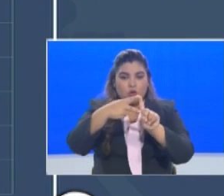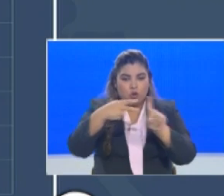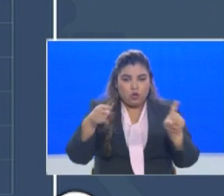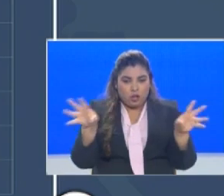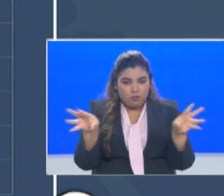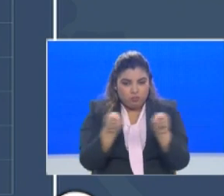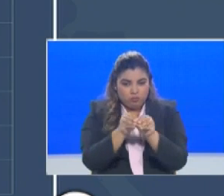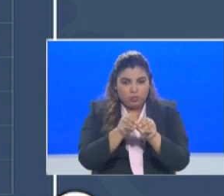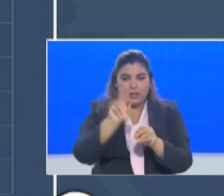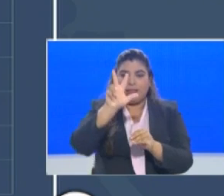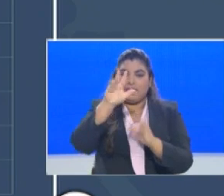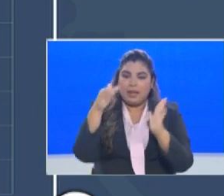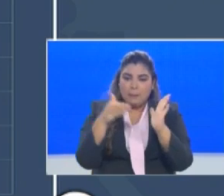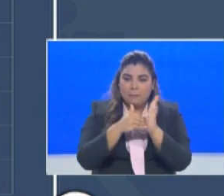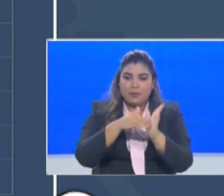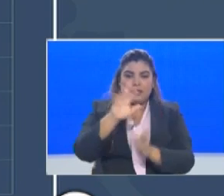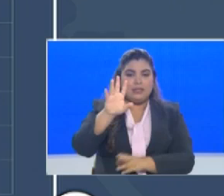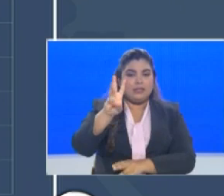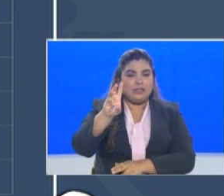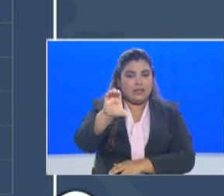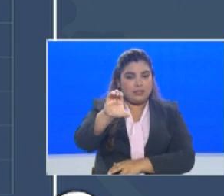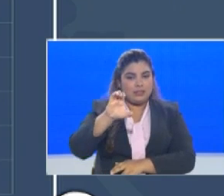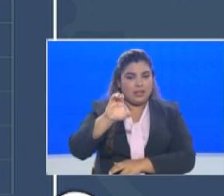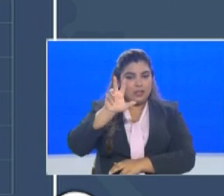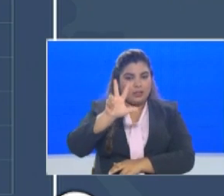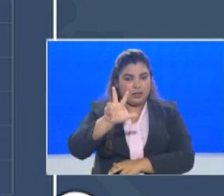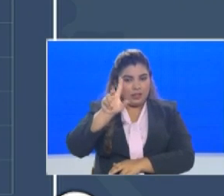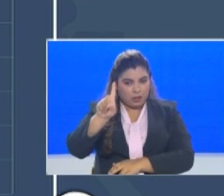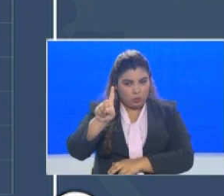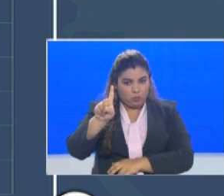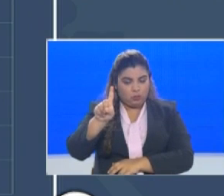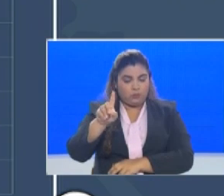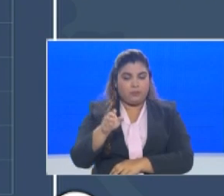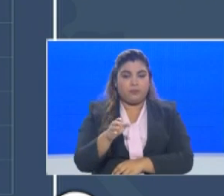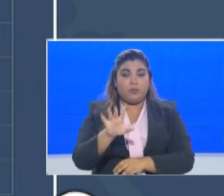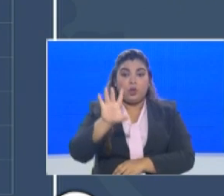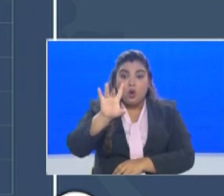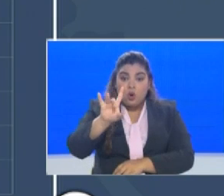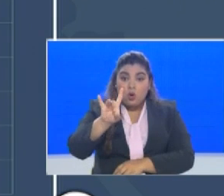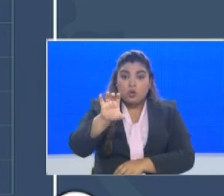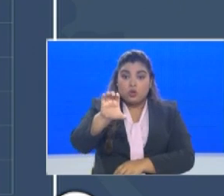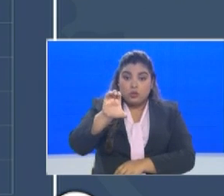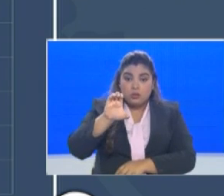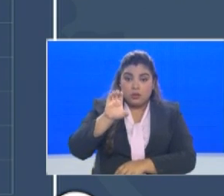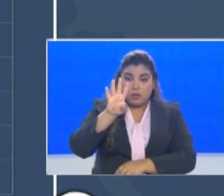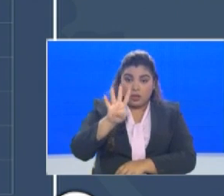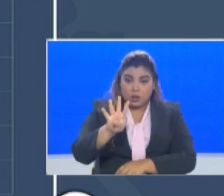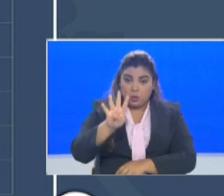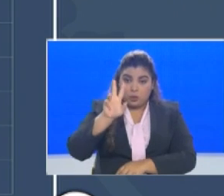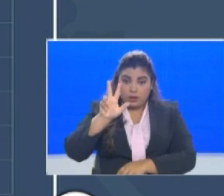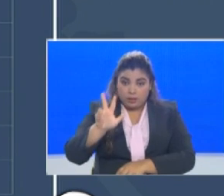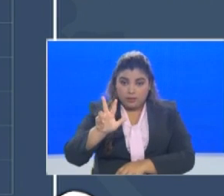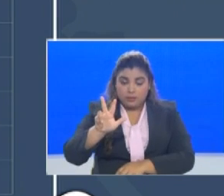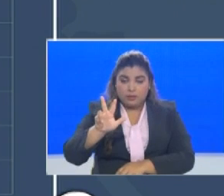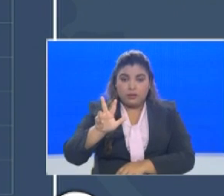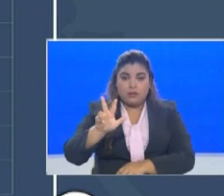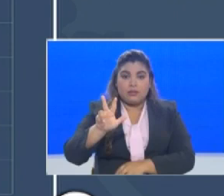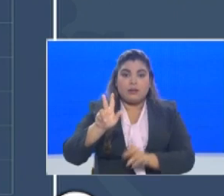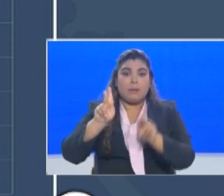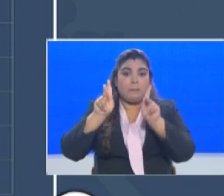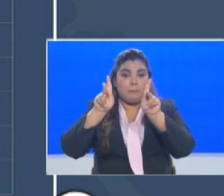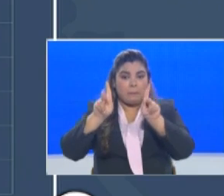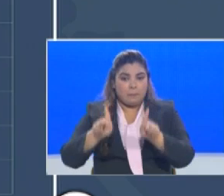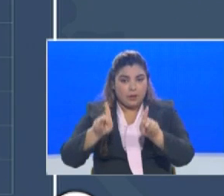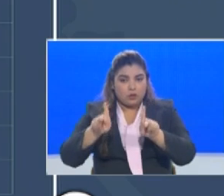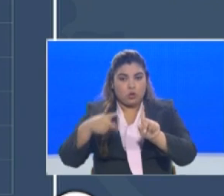.631, de los cuales 843 son personas